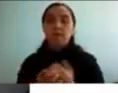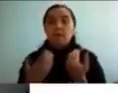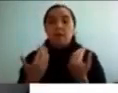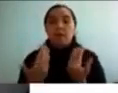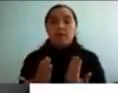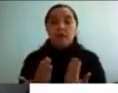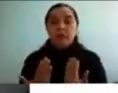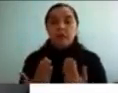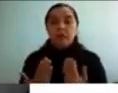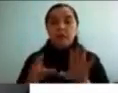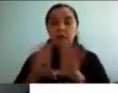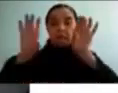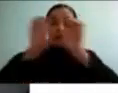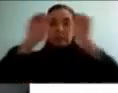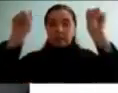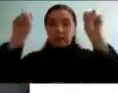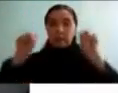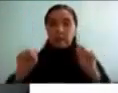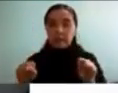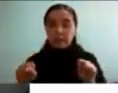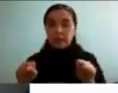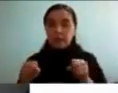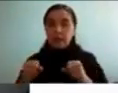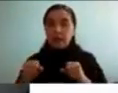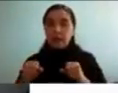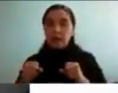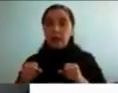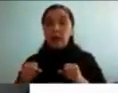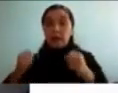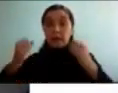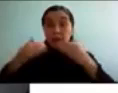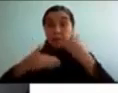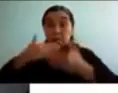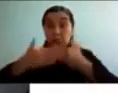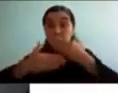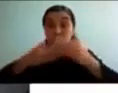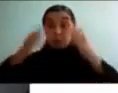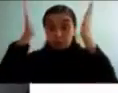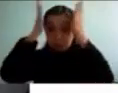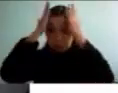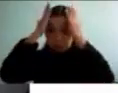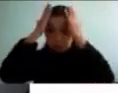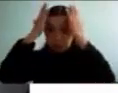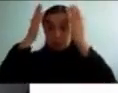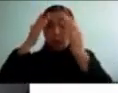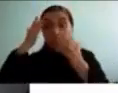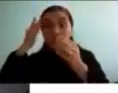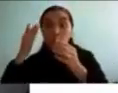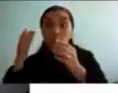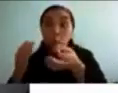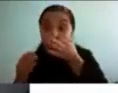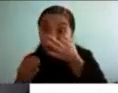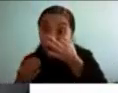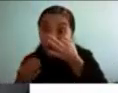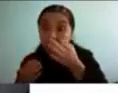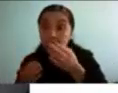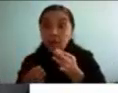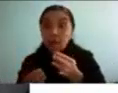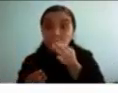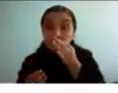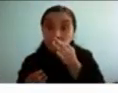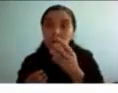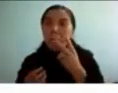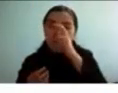sistema de cómo funciona el cerebro en cuanto a una adicción a una sustancia o una adicción a algo que no es una sustancia es muy similar